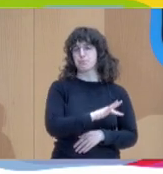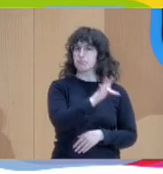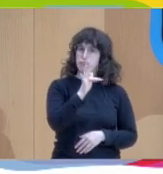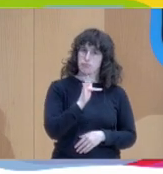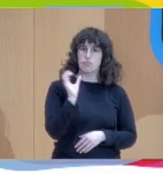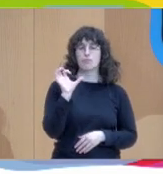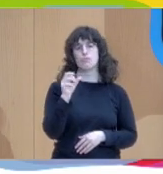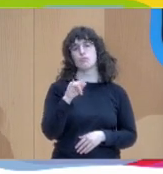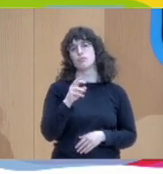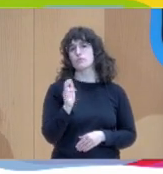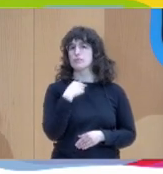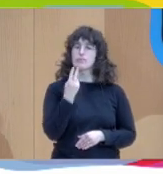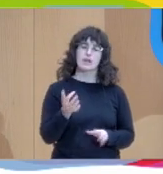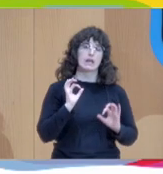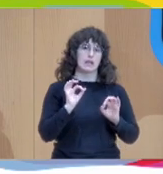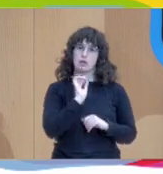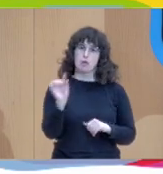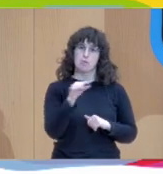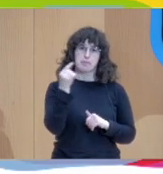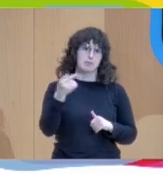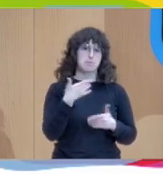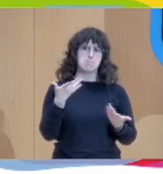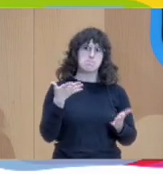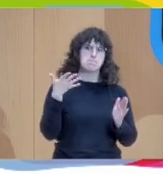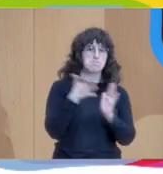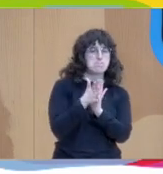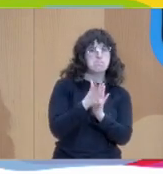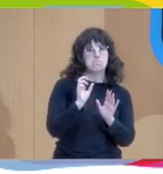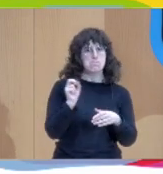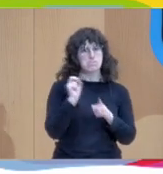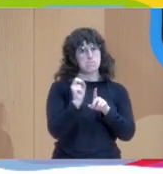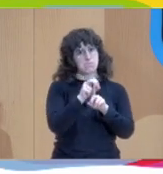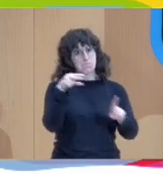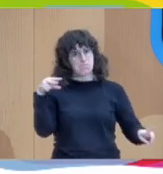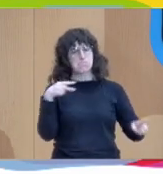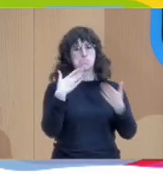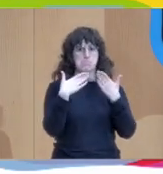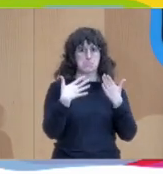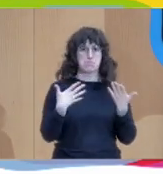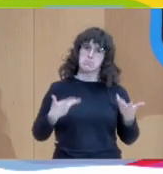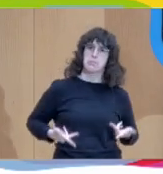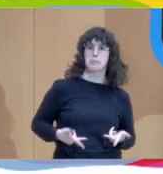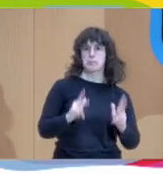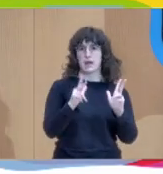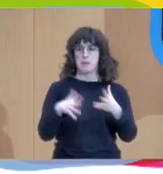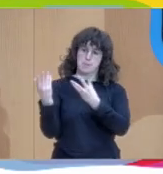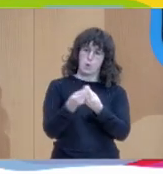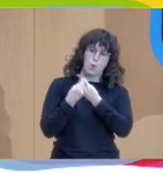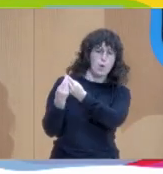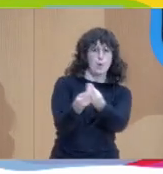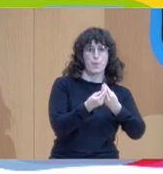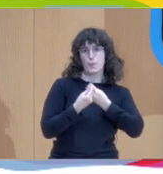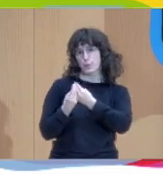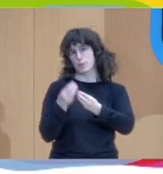destacar que el enfoque dialógico nos permite el pensar conjuntamente. Y quería poner en valor las redes